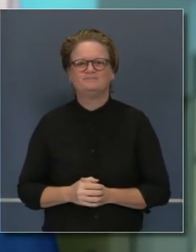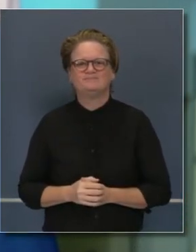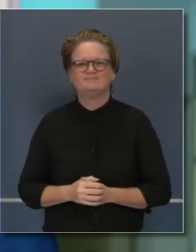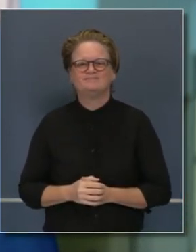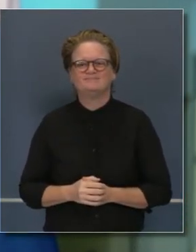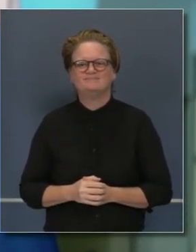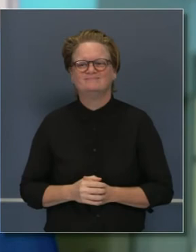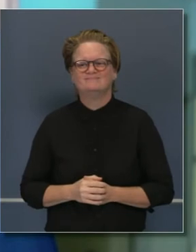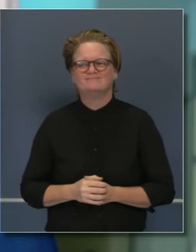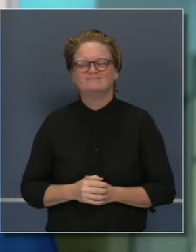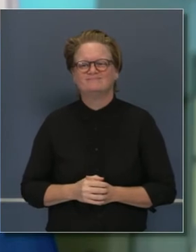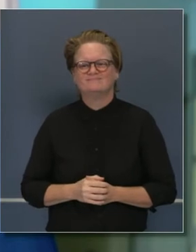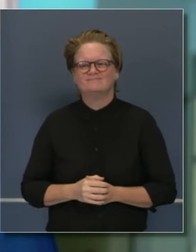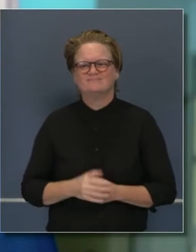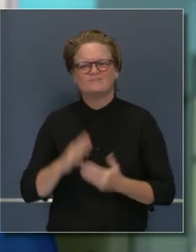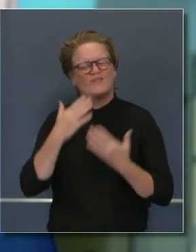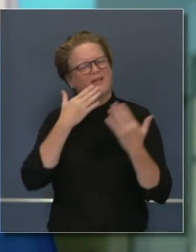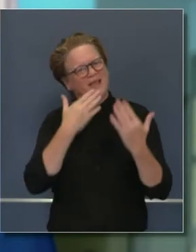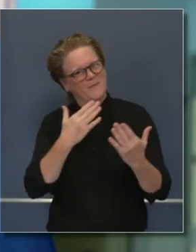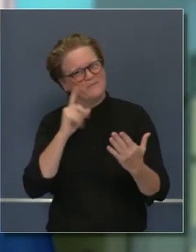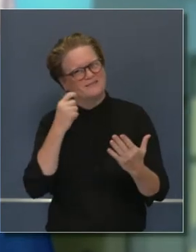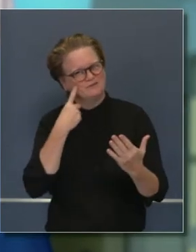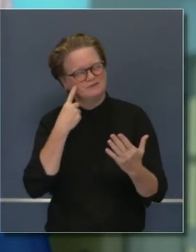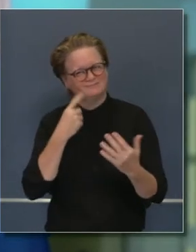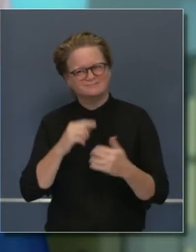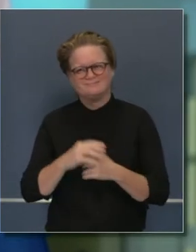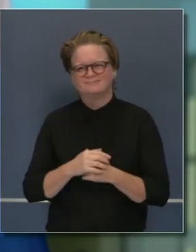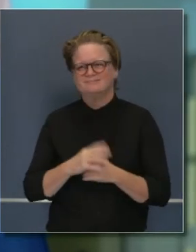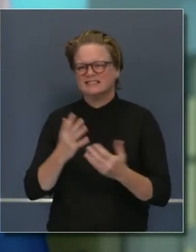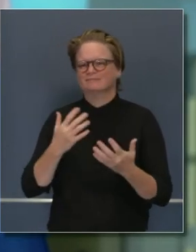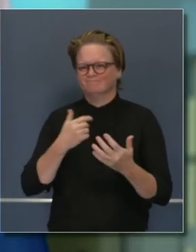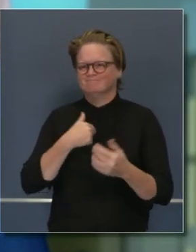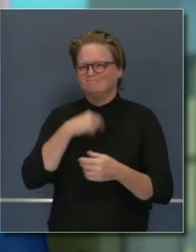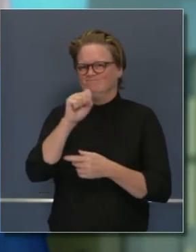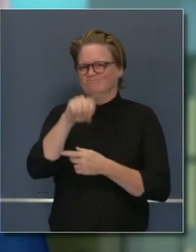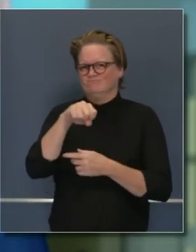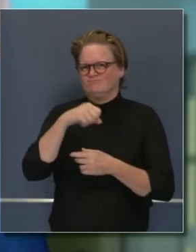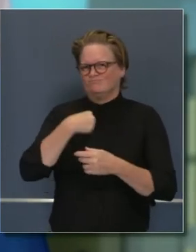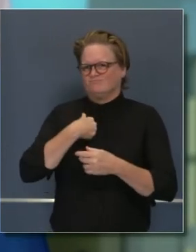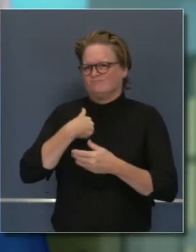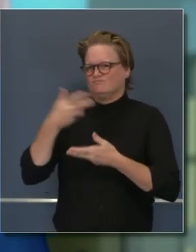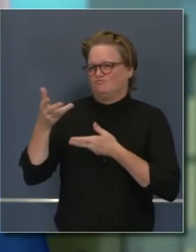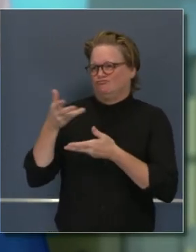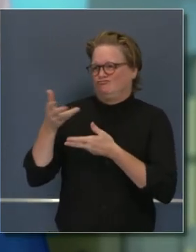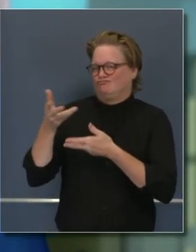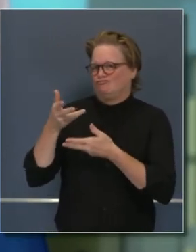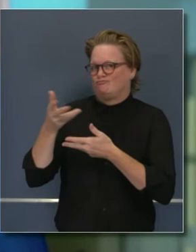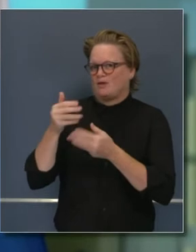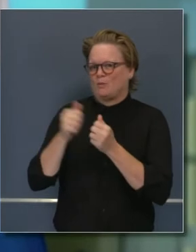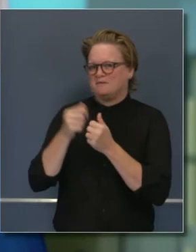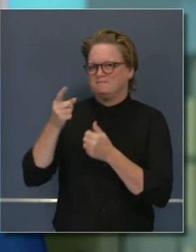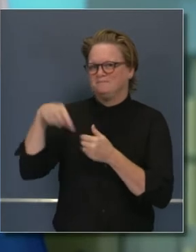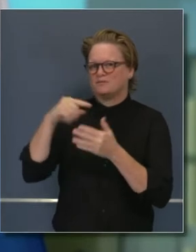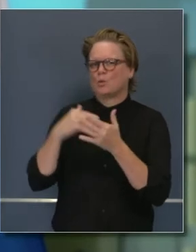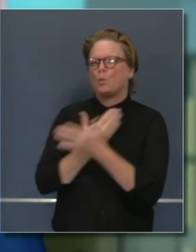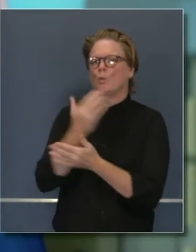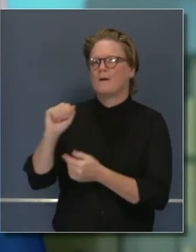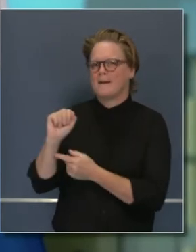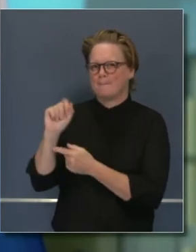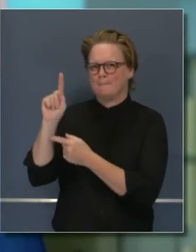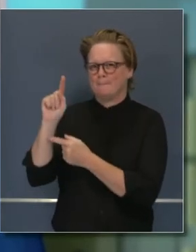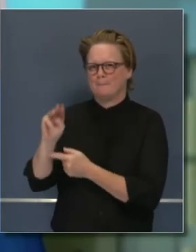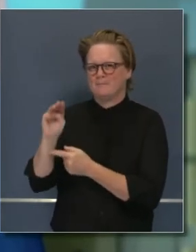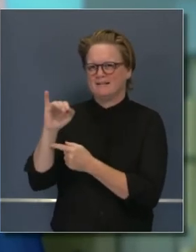Gracias, señor gobernador. Muy cierto que hemos estado en contacto con la administración actual, preparándonos para trabajar